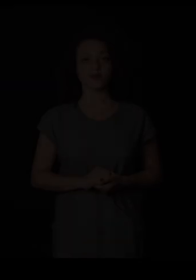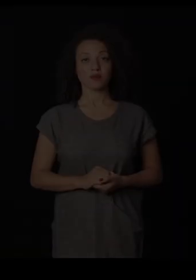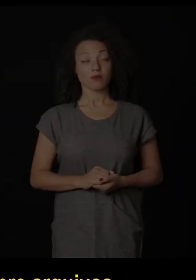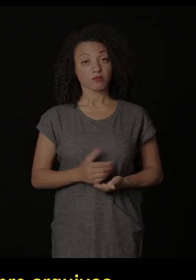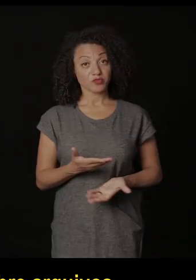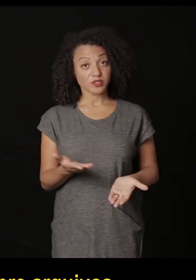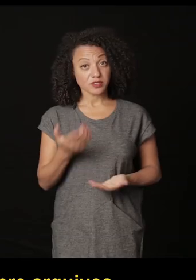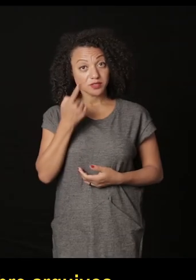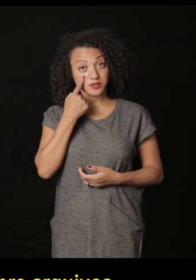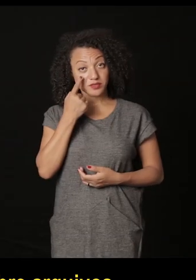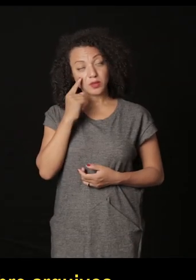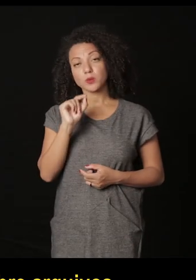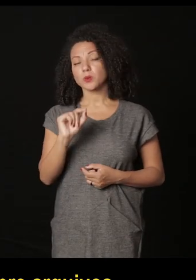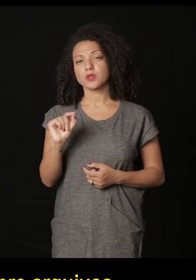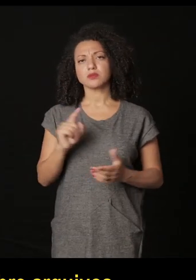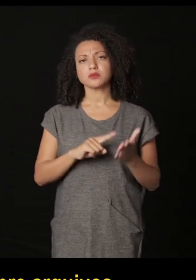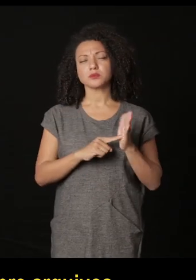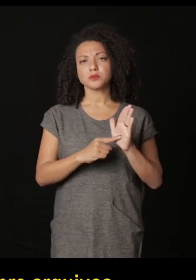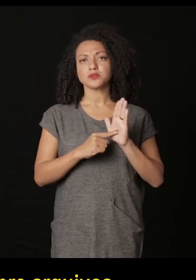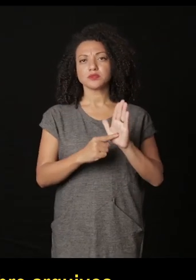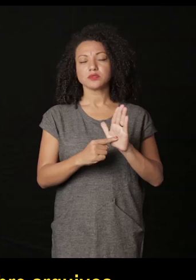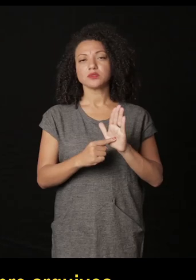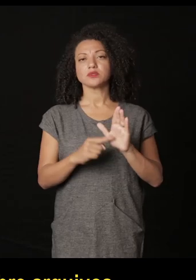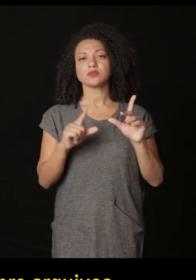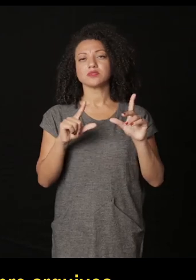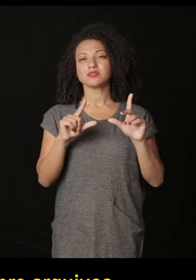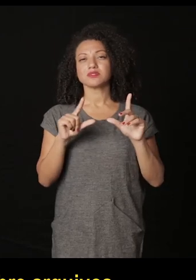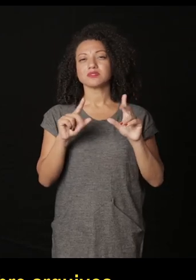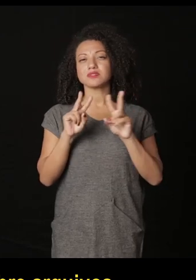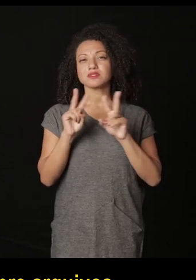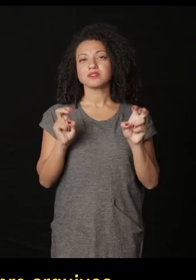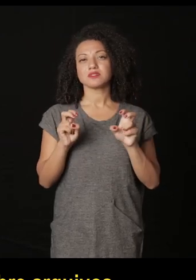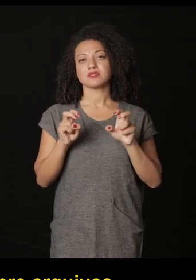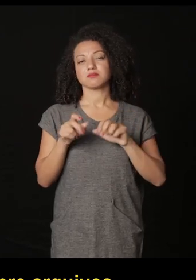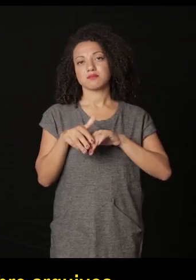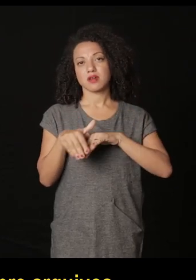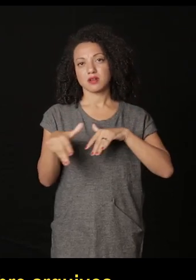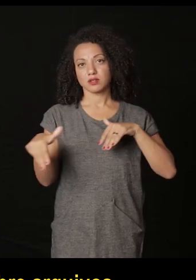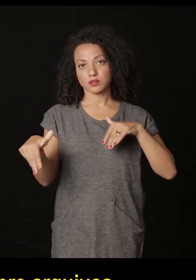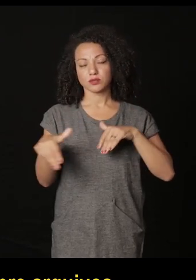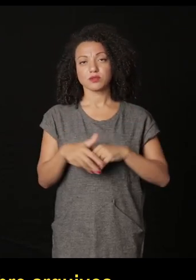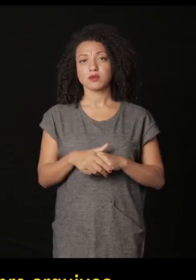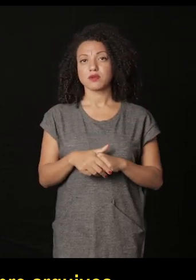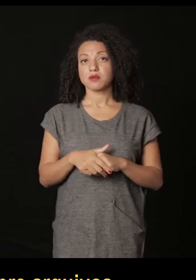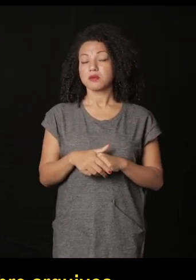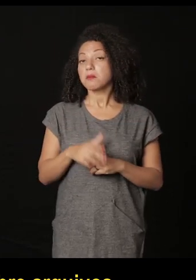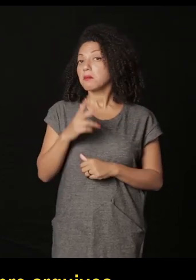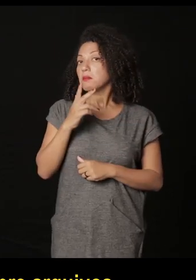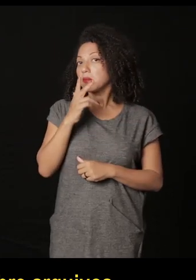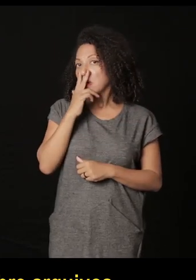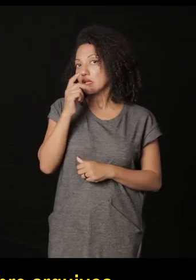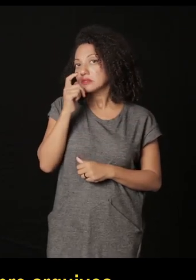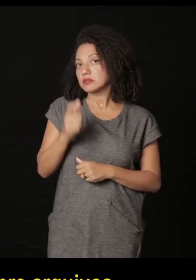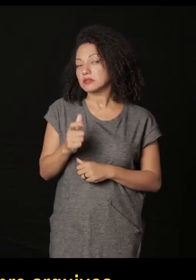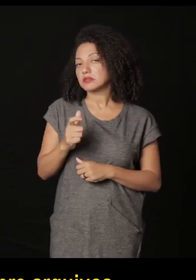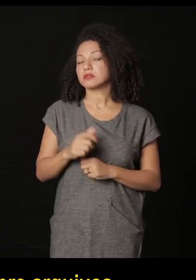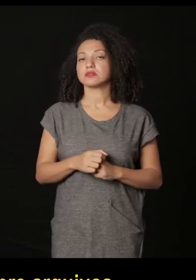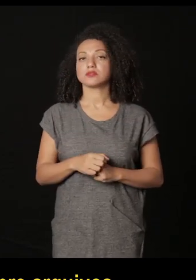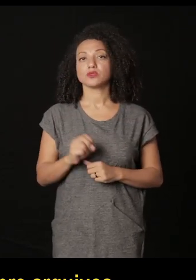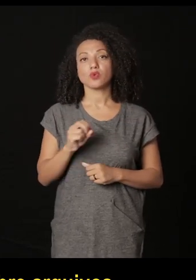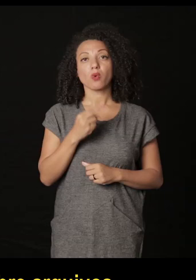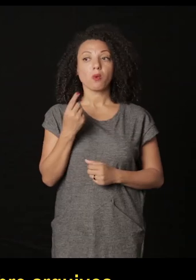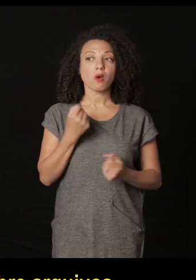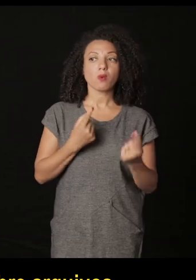lo que ves están las exposiciones sobre archivos que me